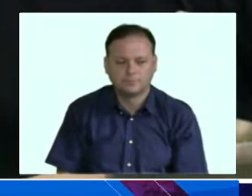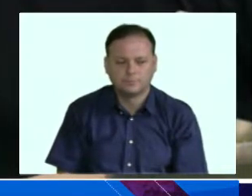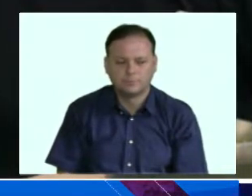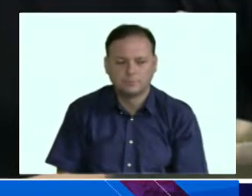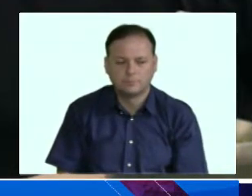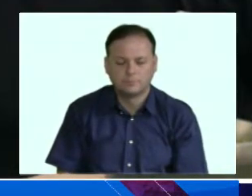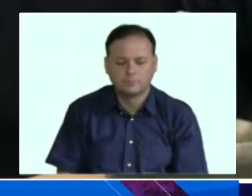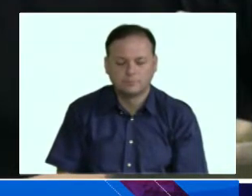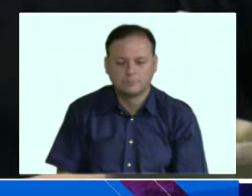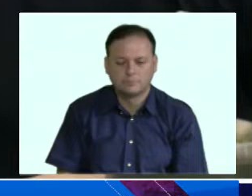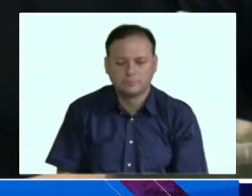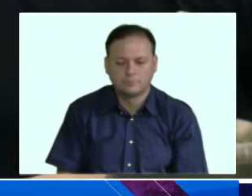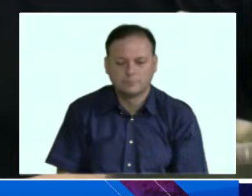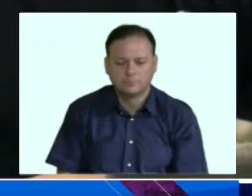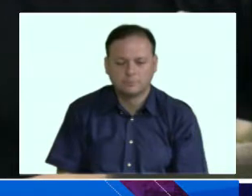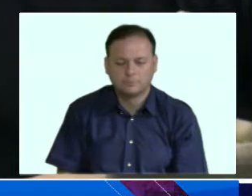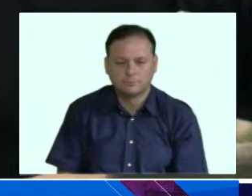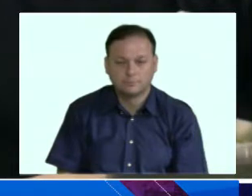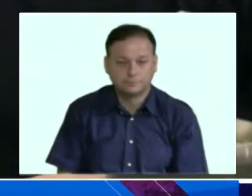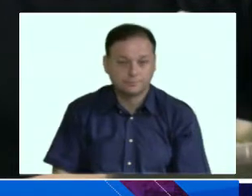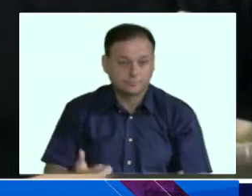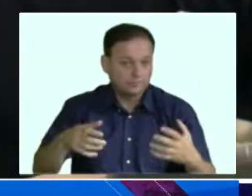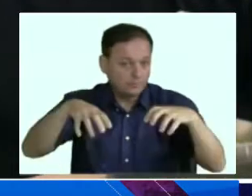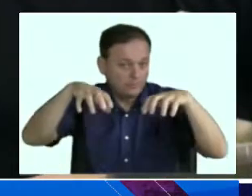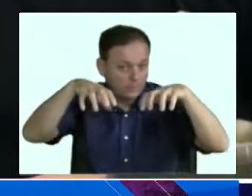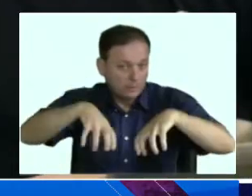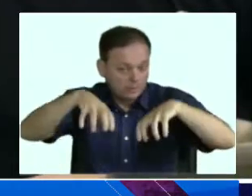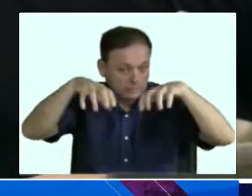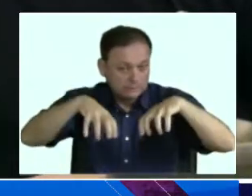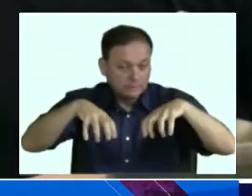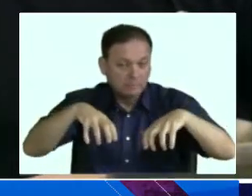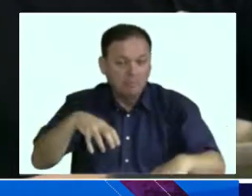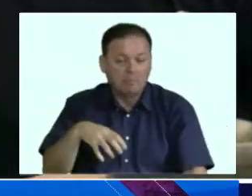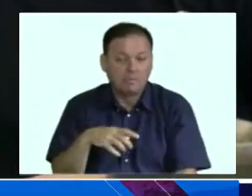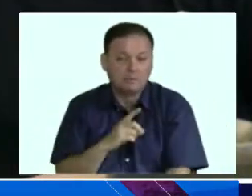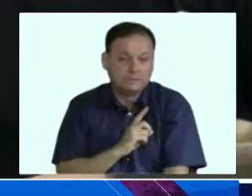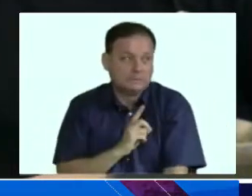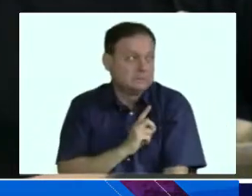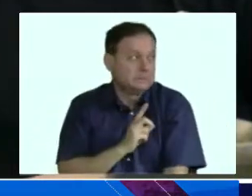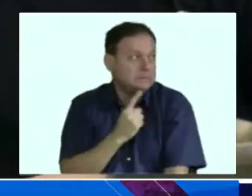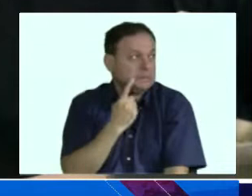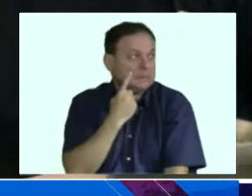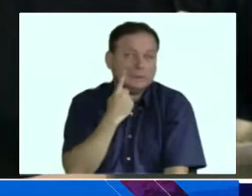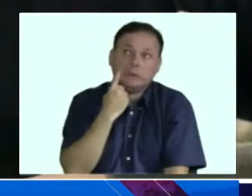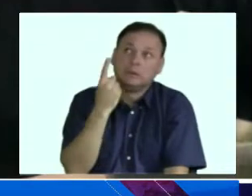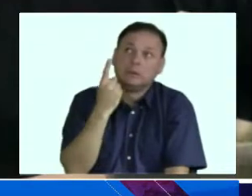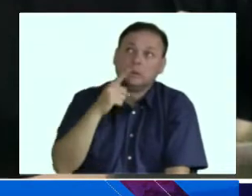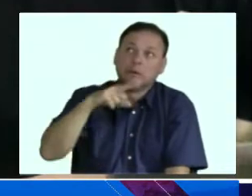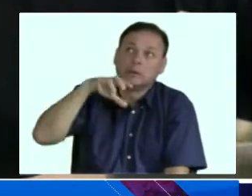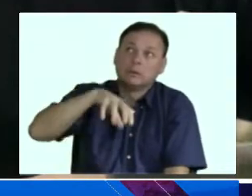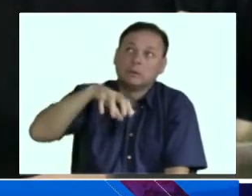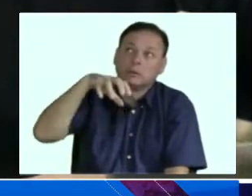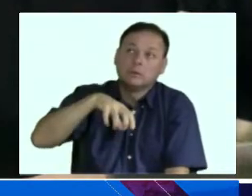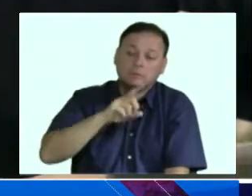Y no te puedo decir cómo quedaría porque nuestro pronóstico da que no llueve. Sí, no va a llover. Si llega a llover no sé porque estamos